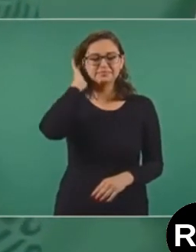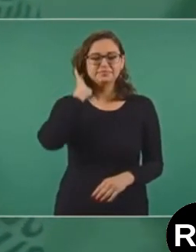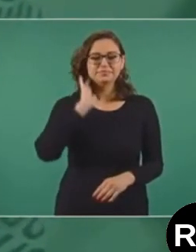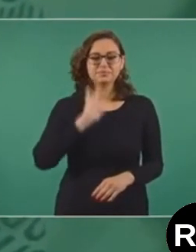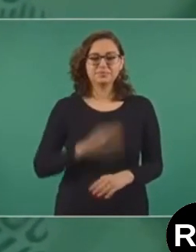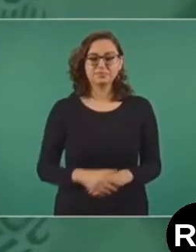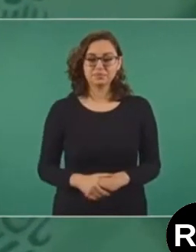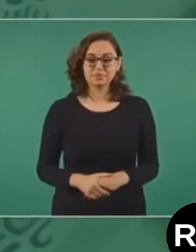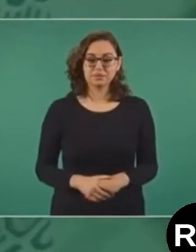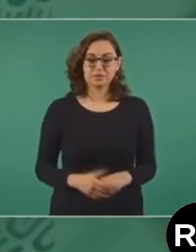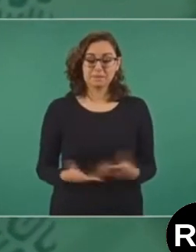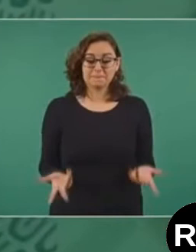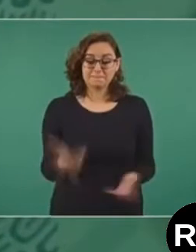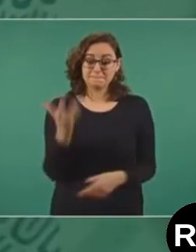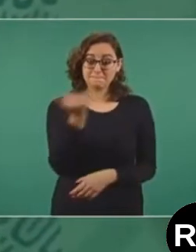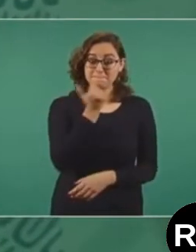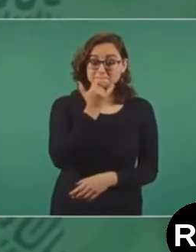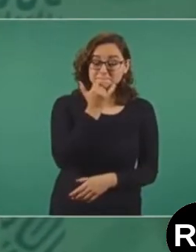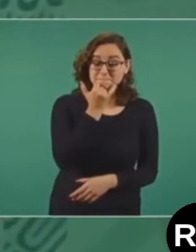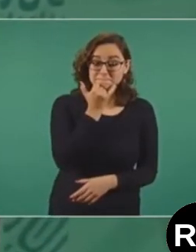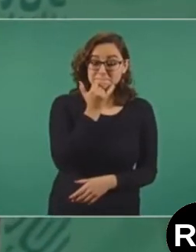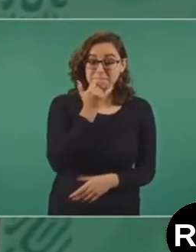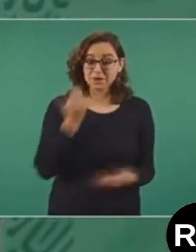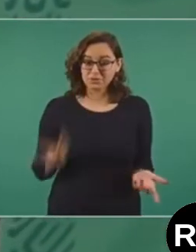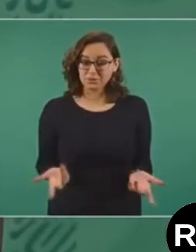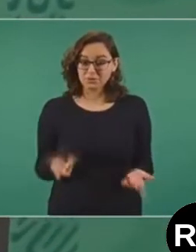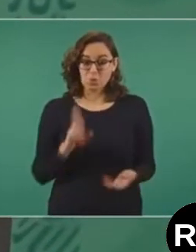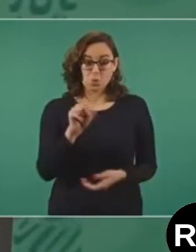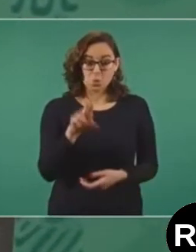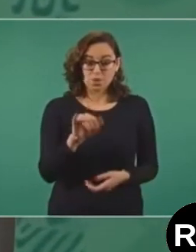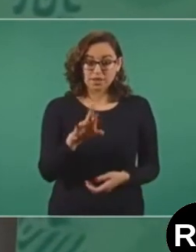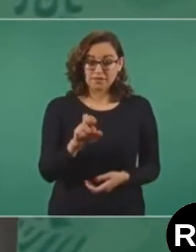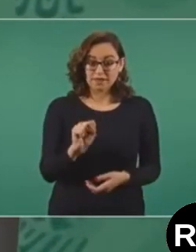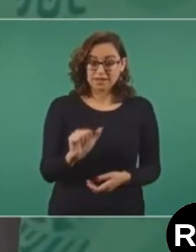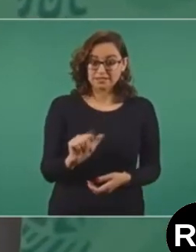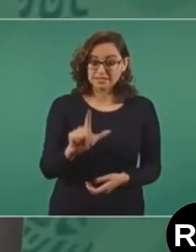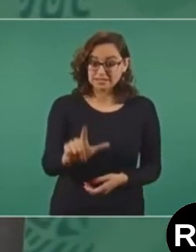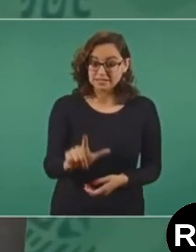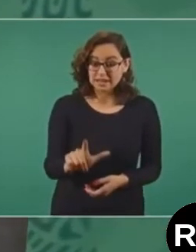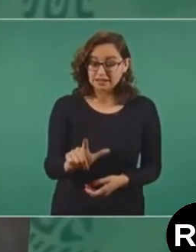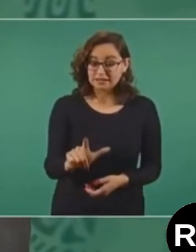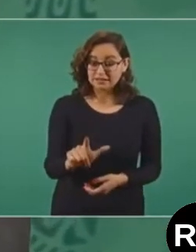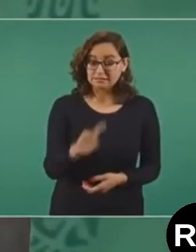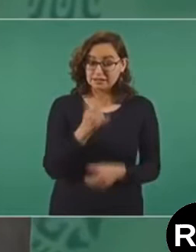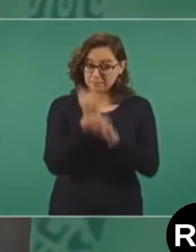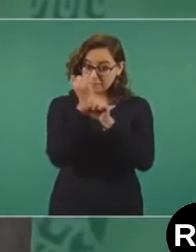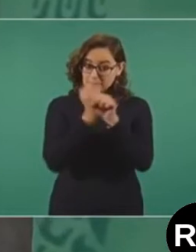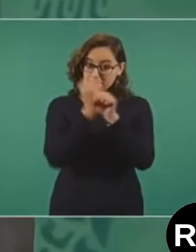¿Ustedes creen que el Universal se ocupó de decir que en esa campaña